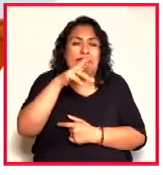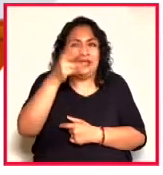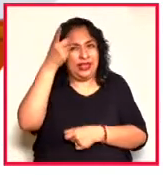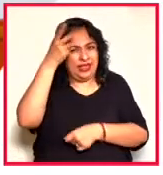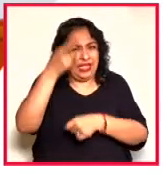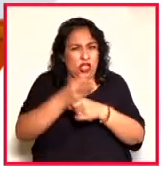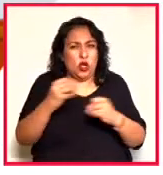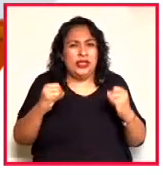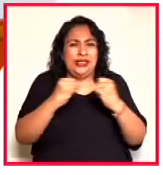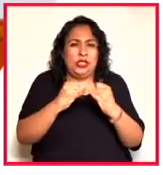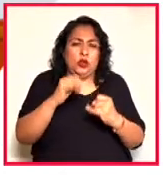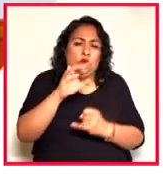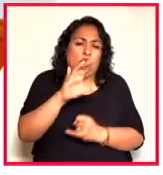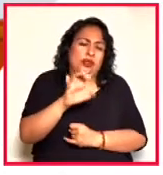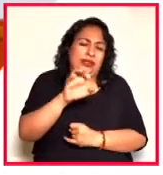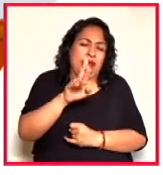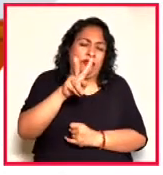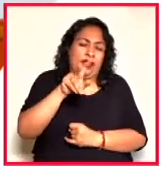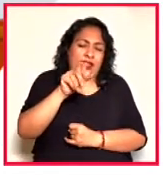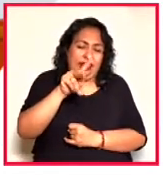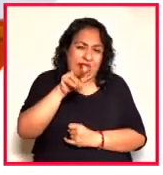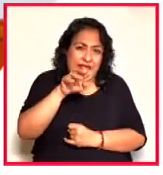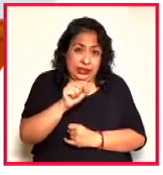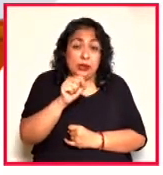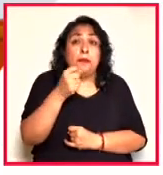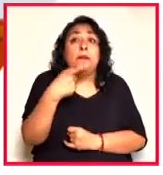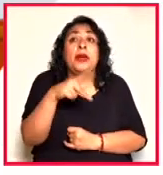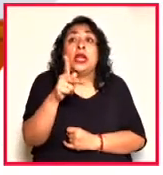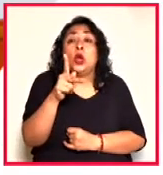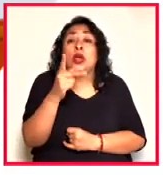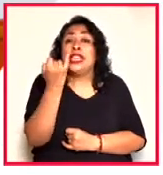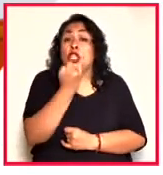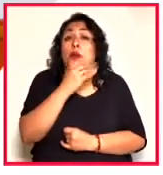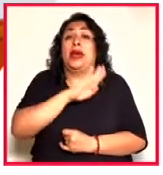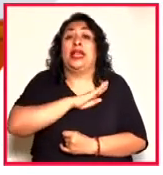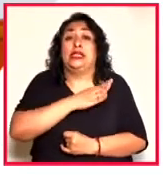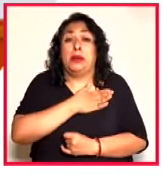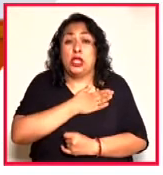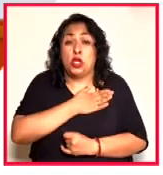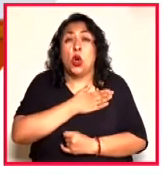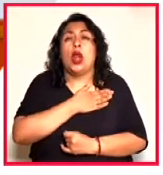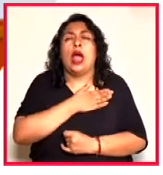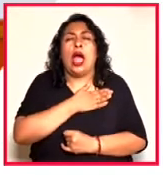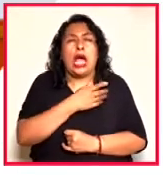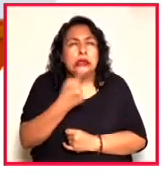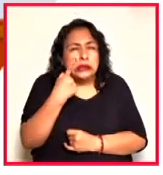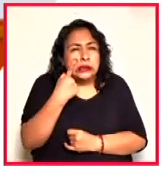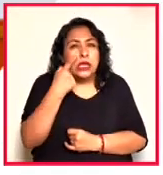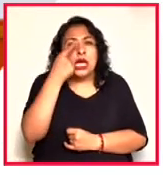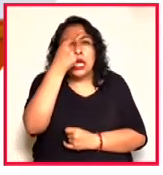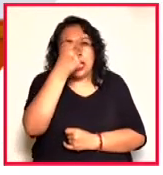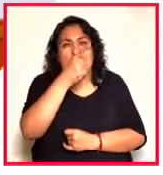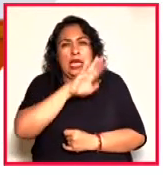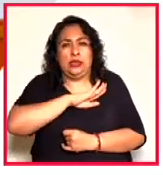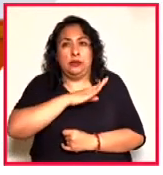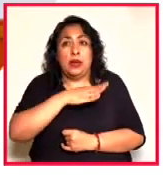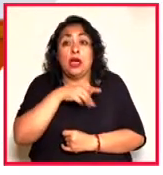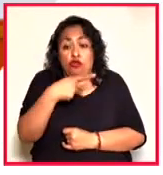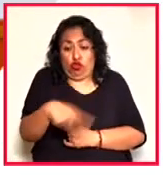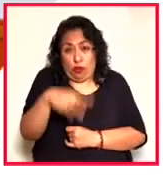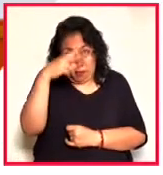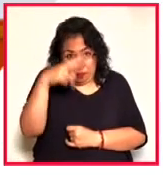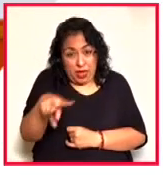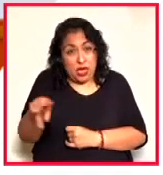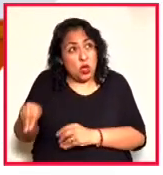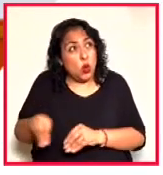Cervantes. Sin embargo, el español que se habla primordialmente en los Estados Unidos es el español que viene de México y